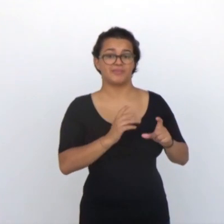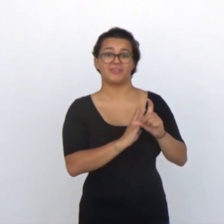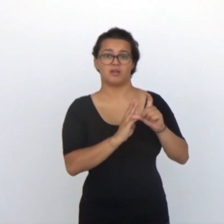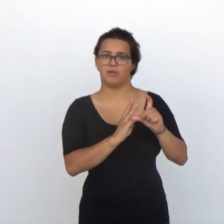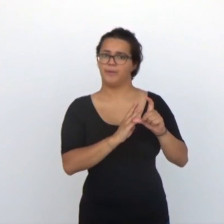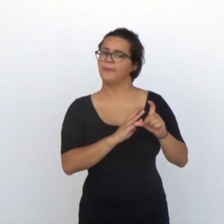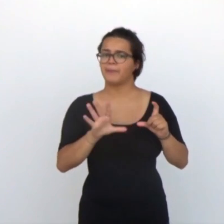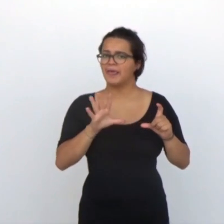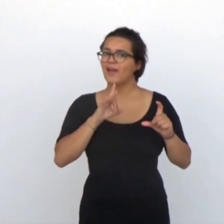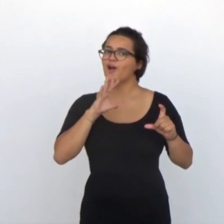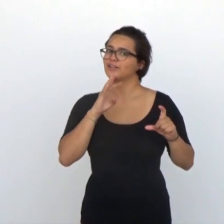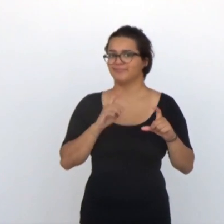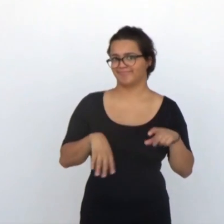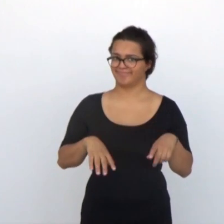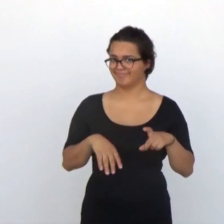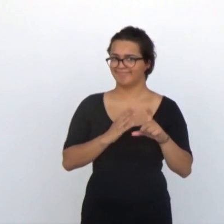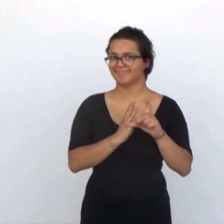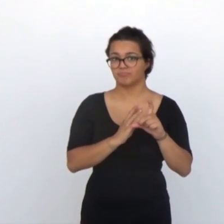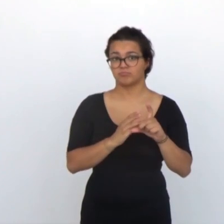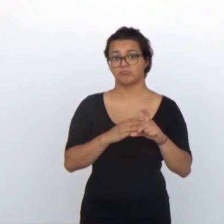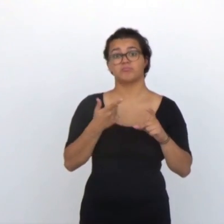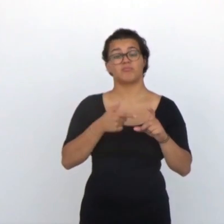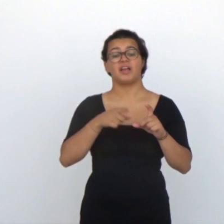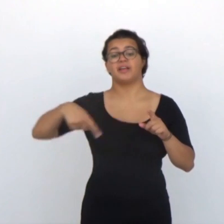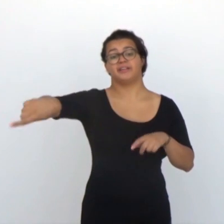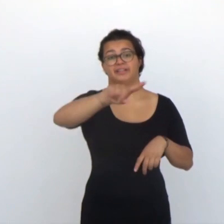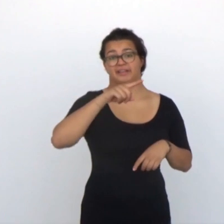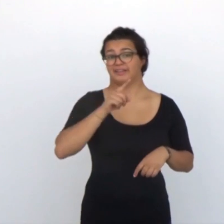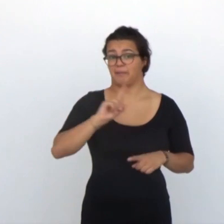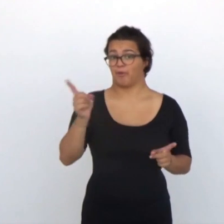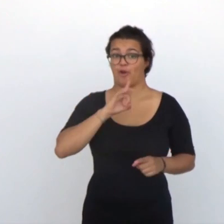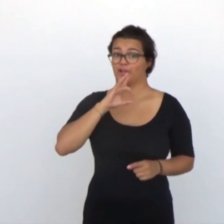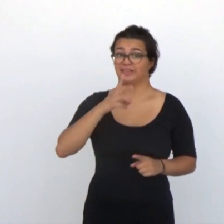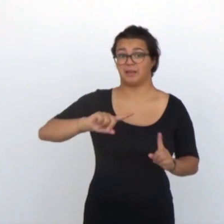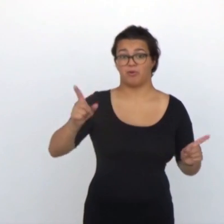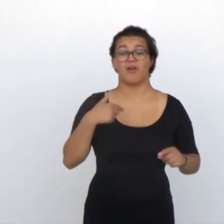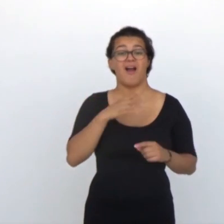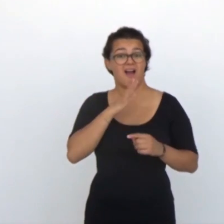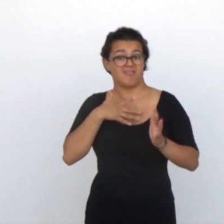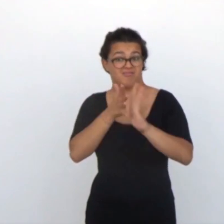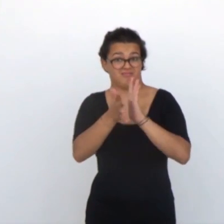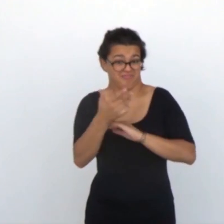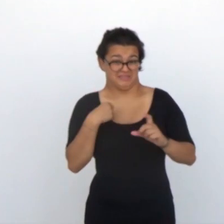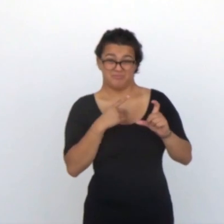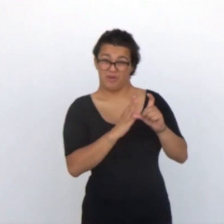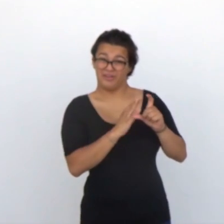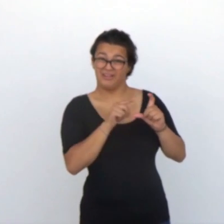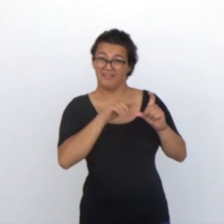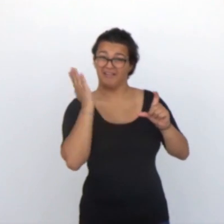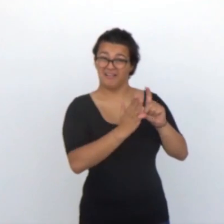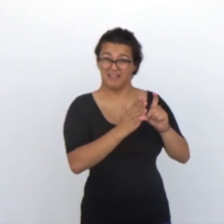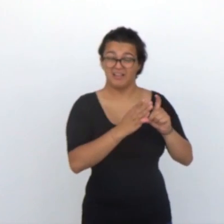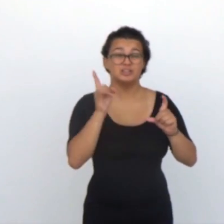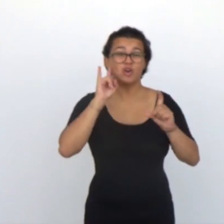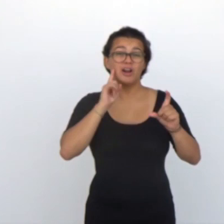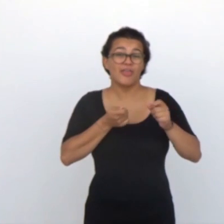precisamente contentos. Y seguro que tampoco se alagrarán muchos de ustedes cuando les diga que la intensidad que se utilizó en este experimento